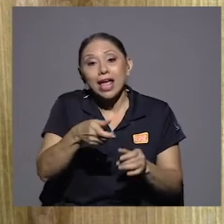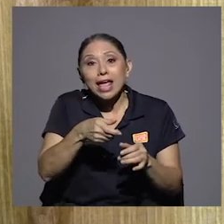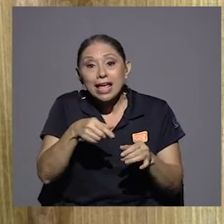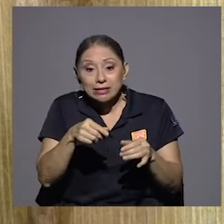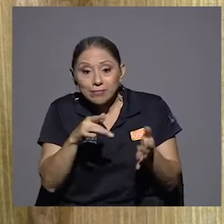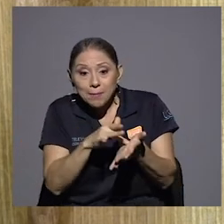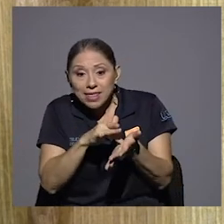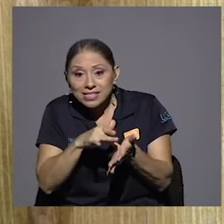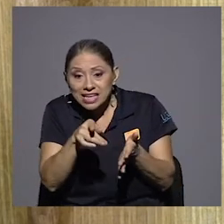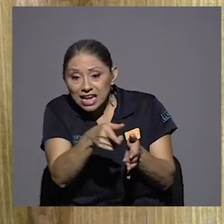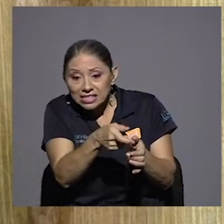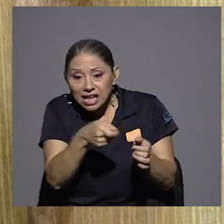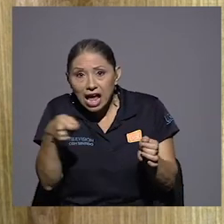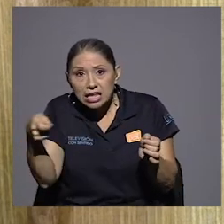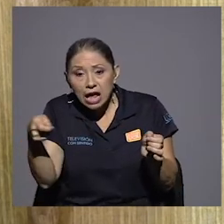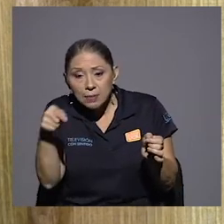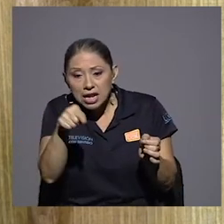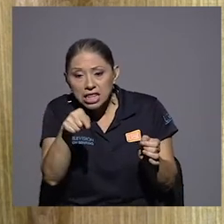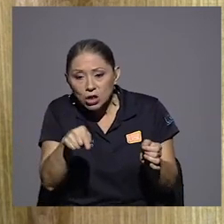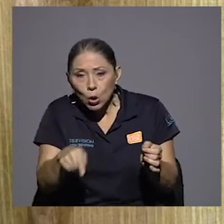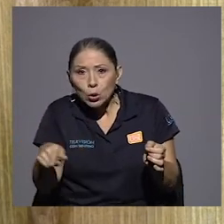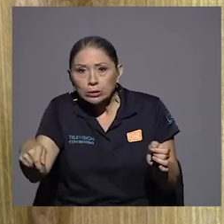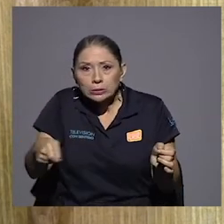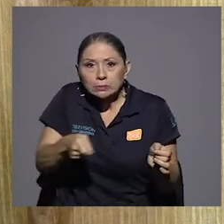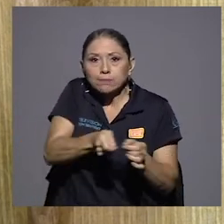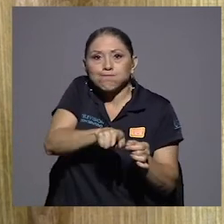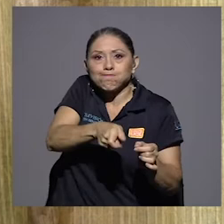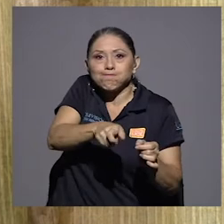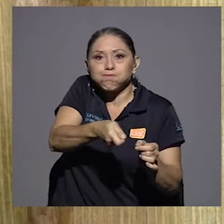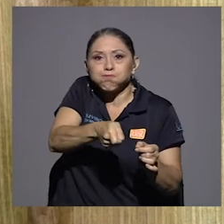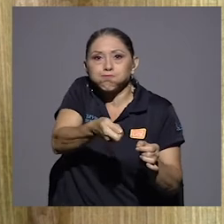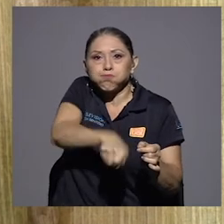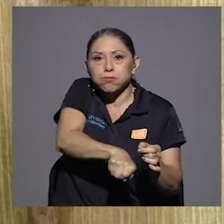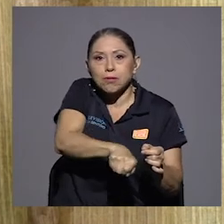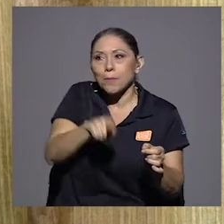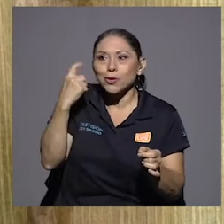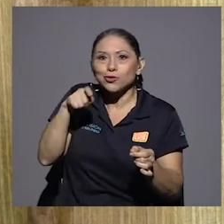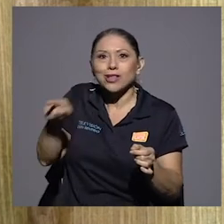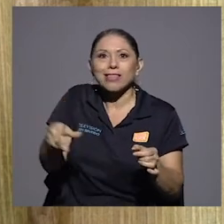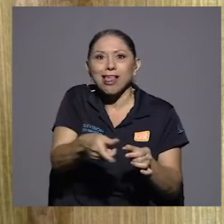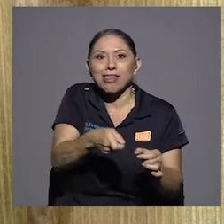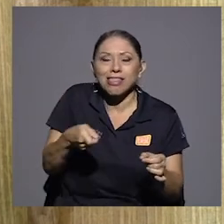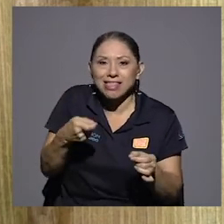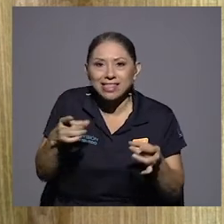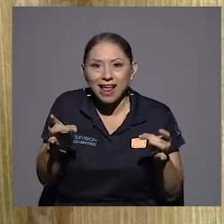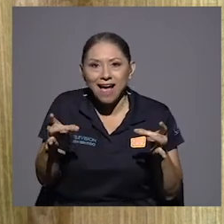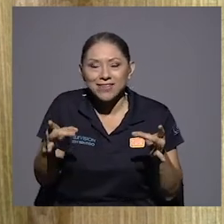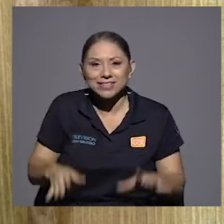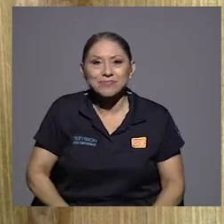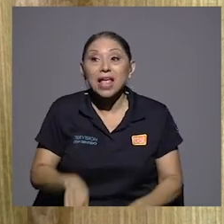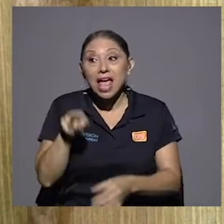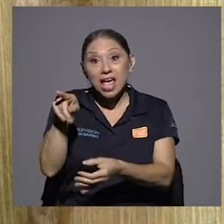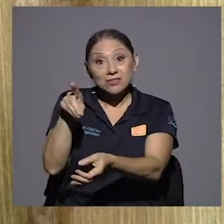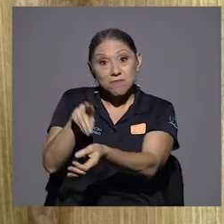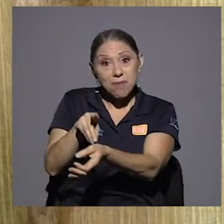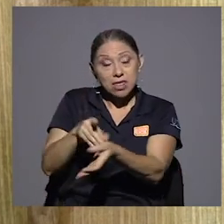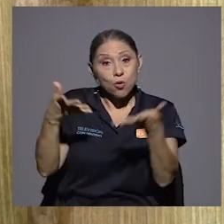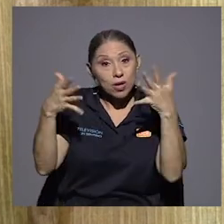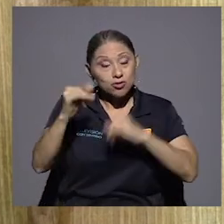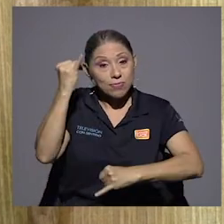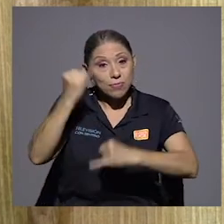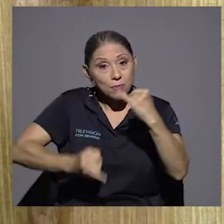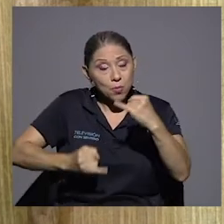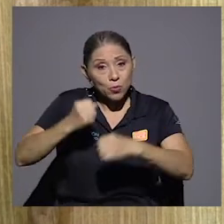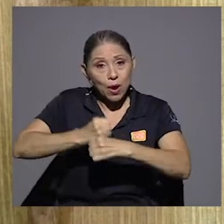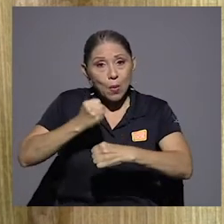las medicinas. un médico que ya cuando había acabado digamos su trabajo como médico que nunca